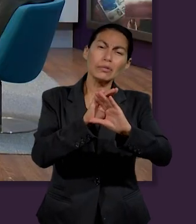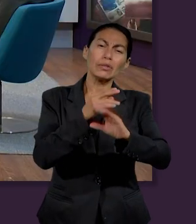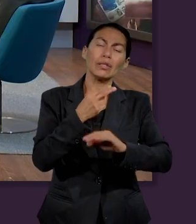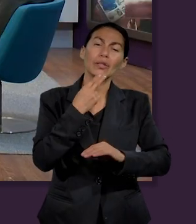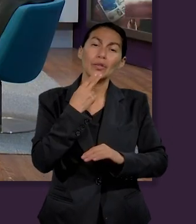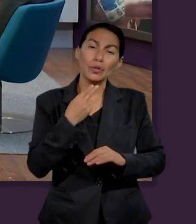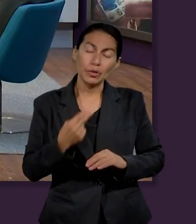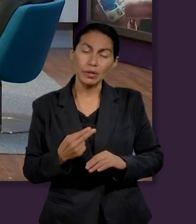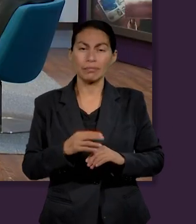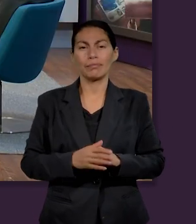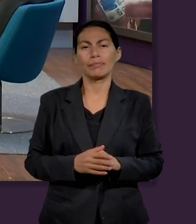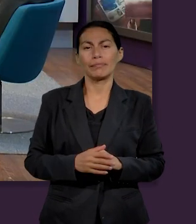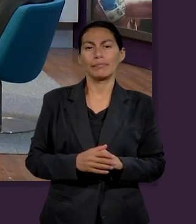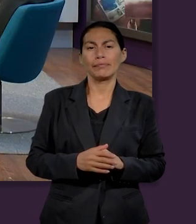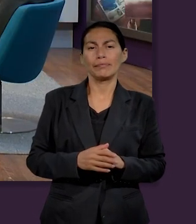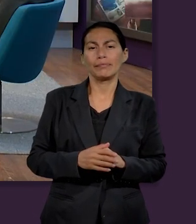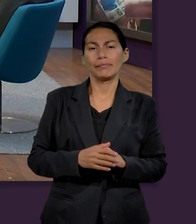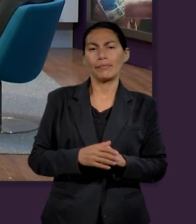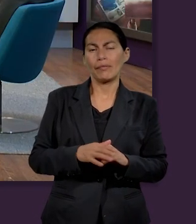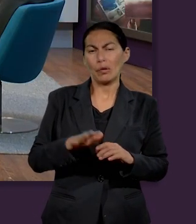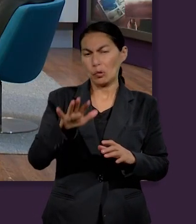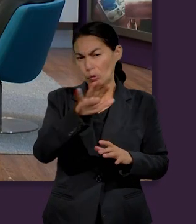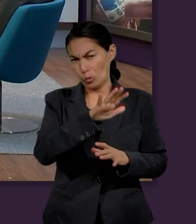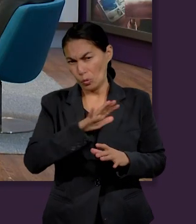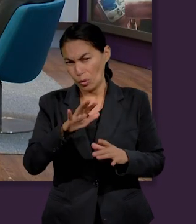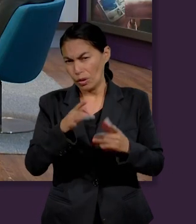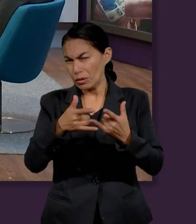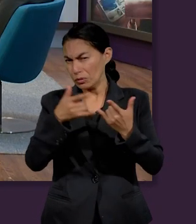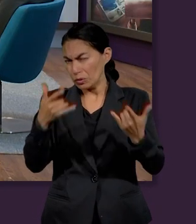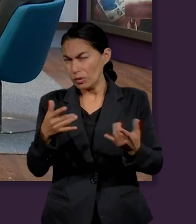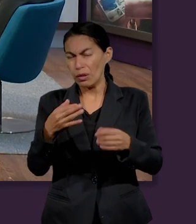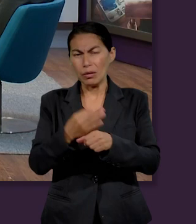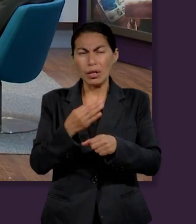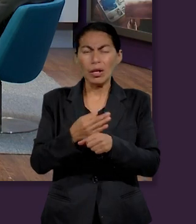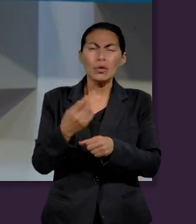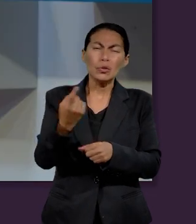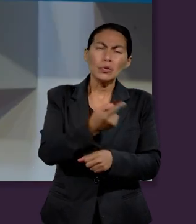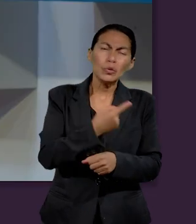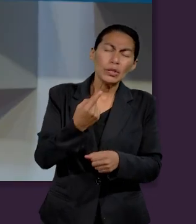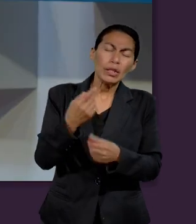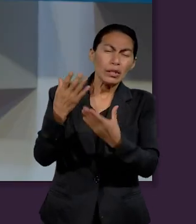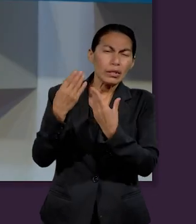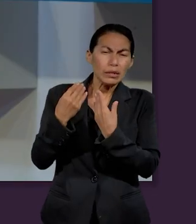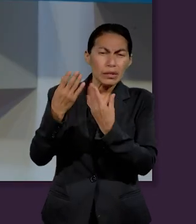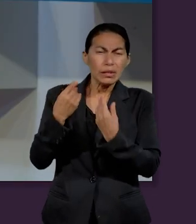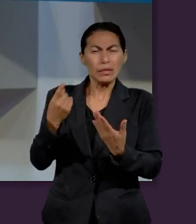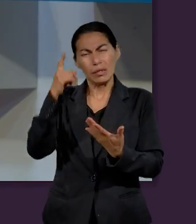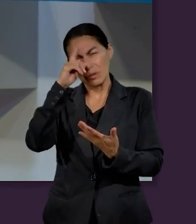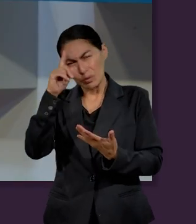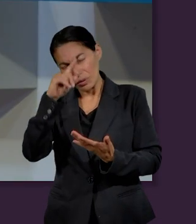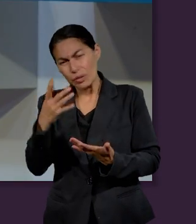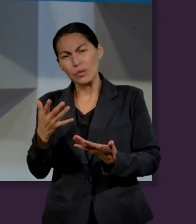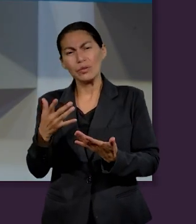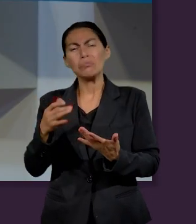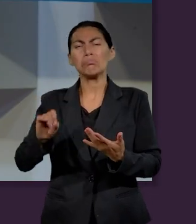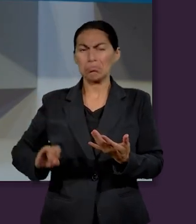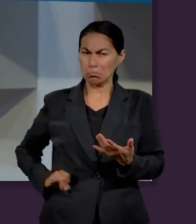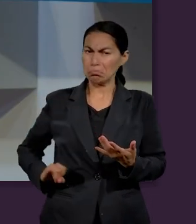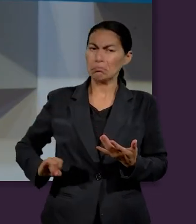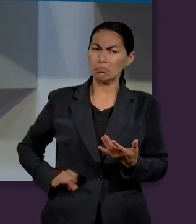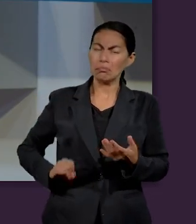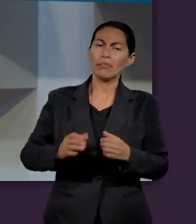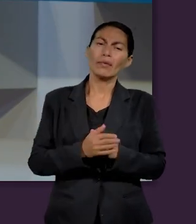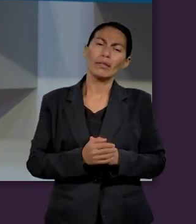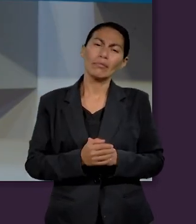él. Incluso hay cantitos que se cantan acerca de Noé, pero Noé nos arroja, en el contexto de esta semana, nos arroja